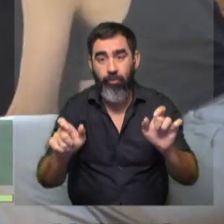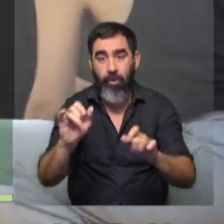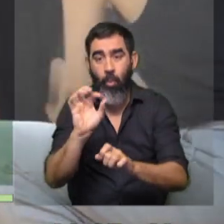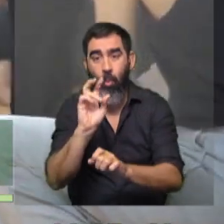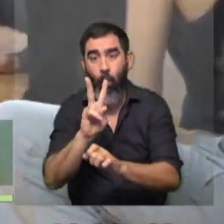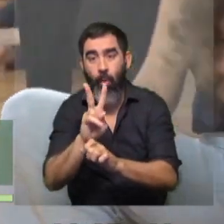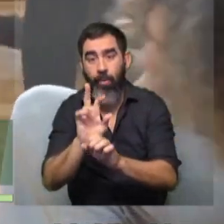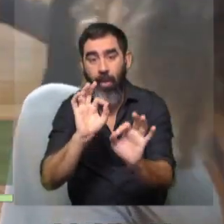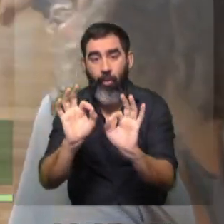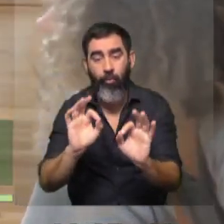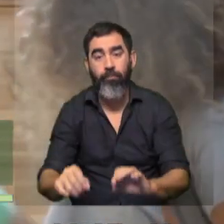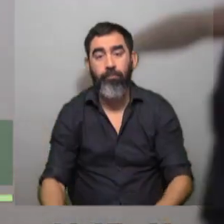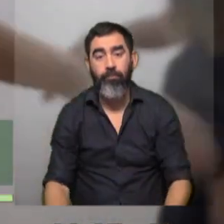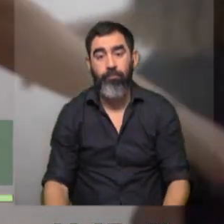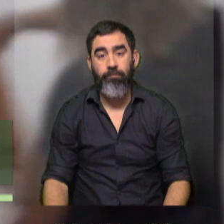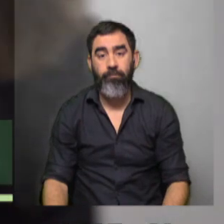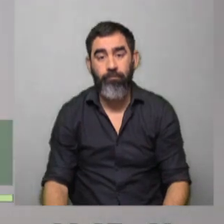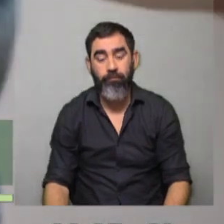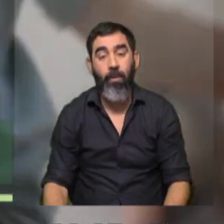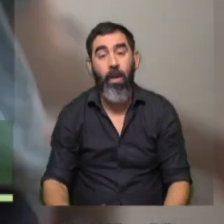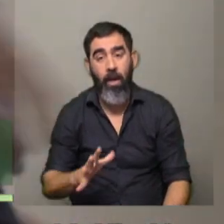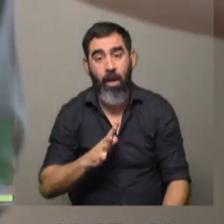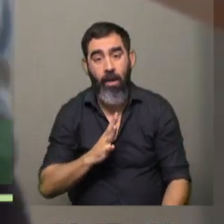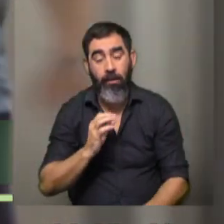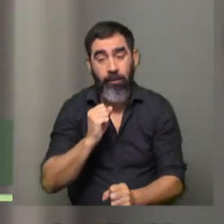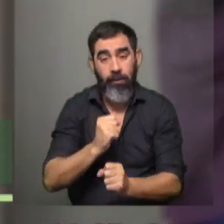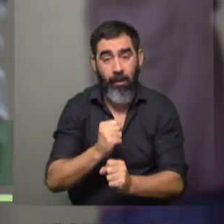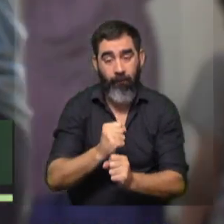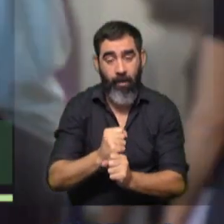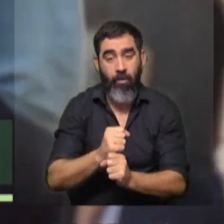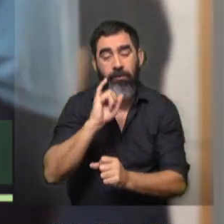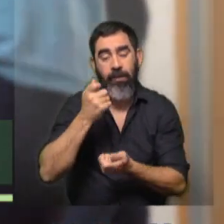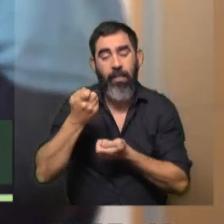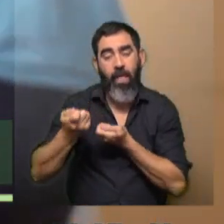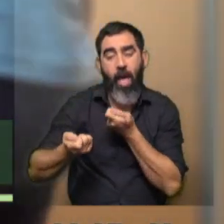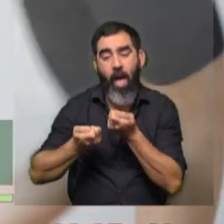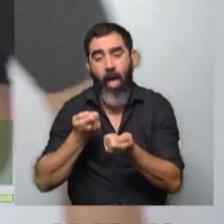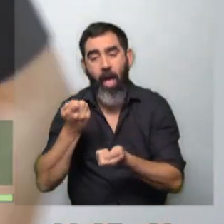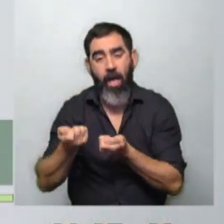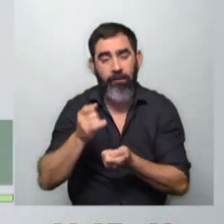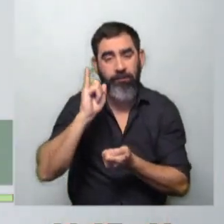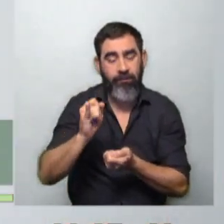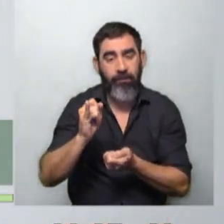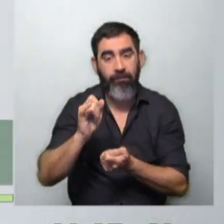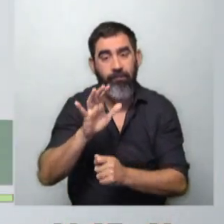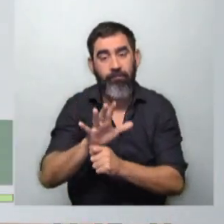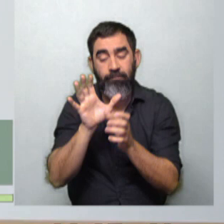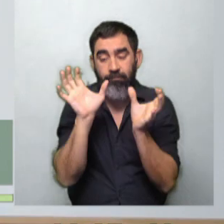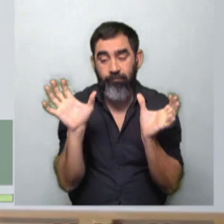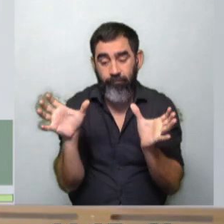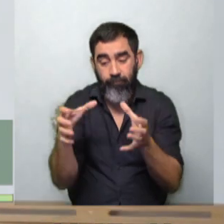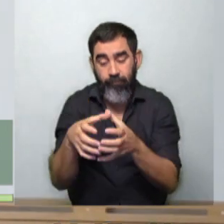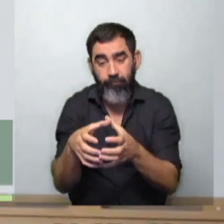institución, como que hay un trabajo que es, sí, la danza como que la abordamos,